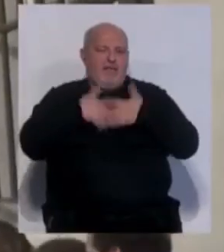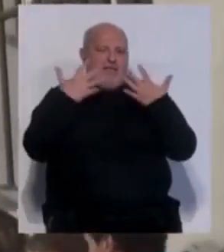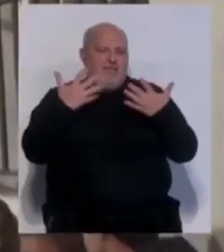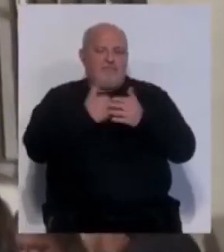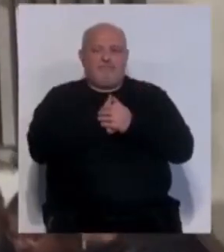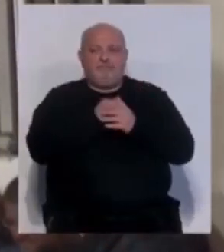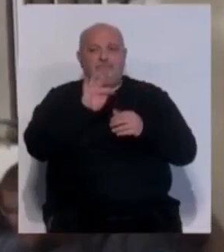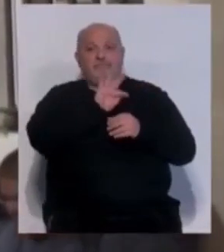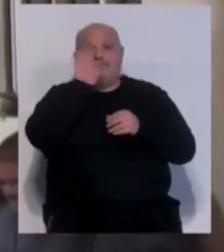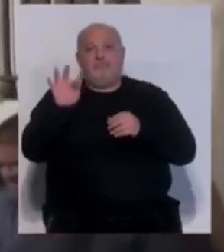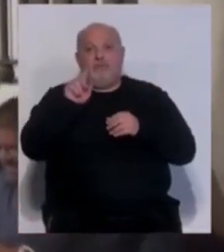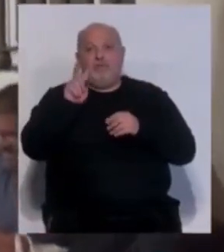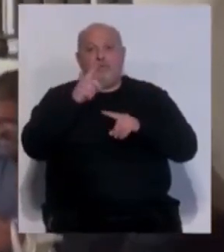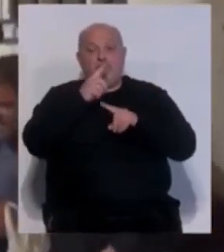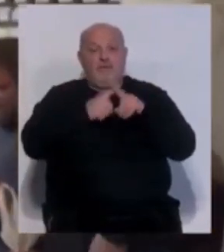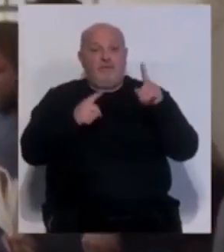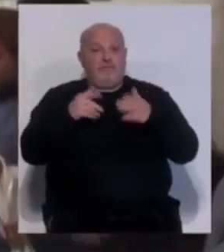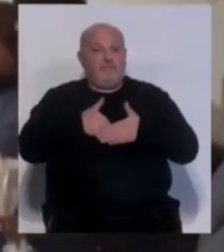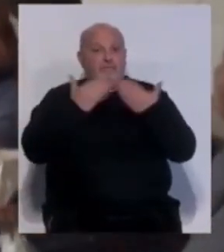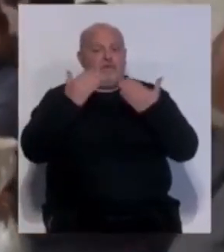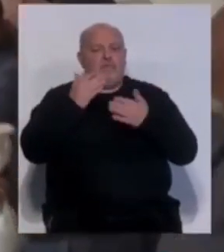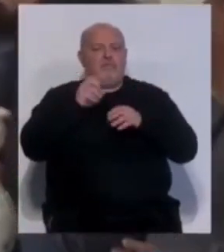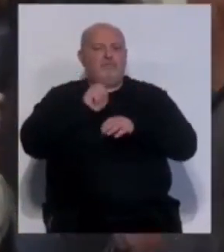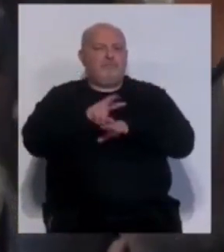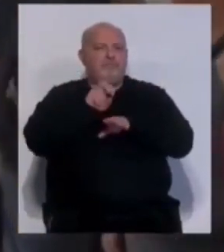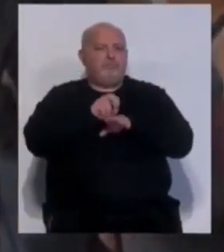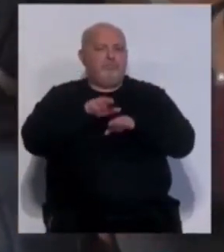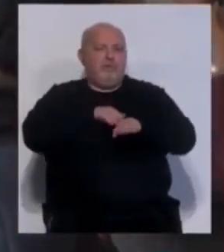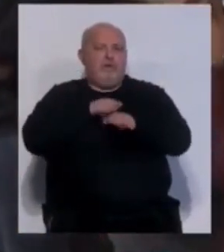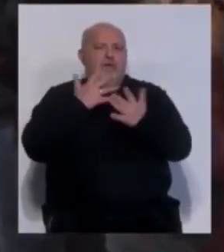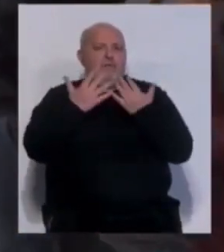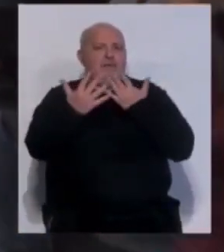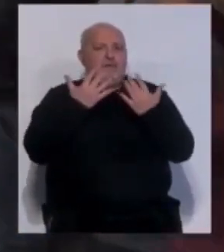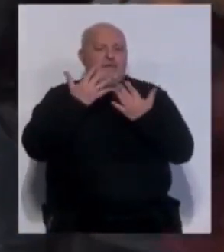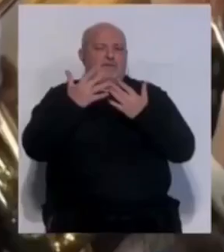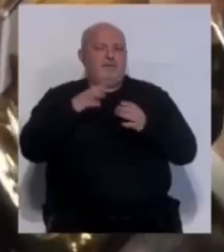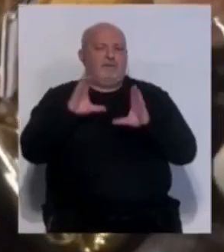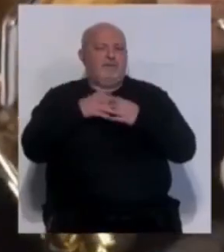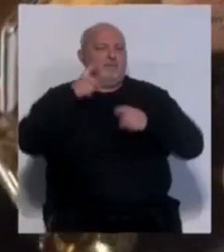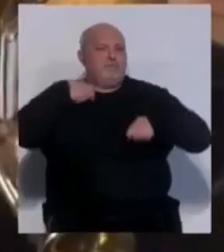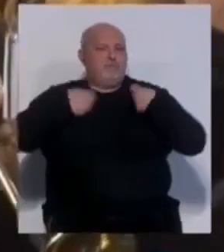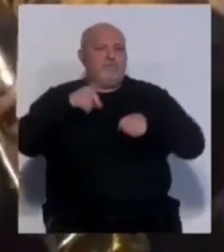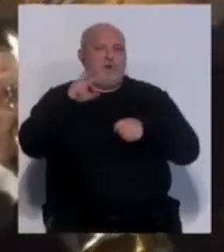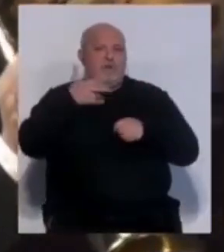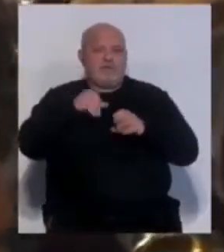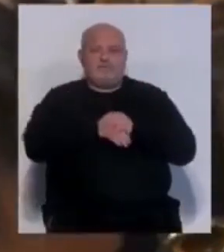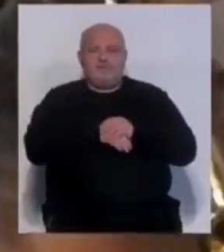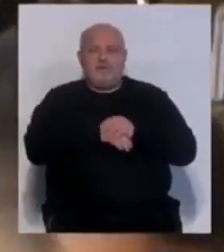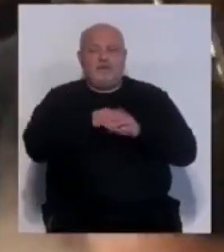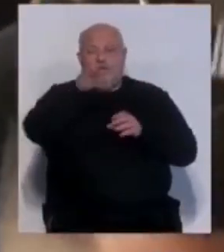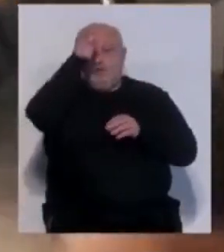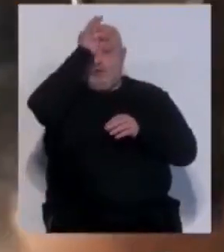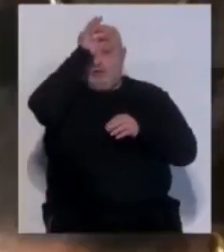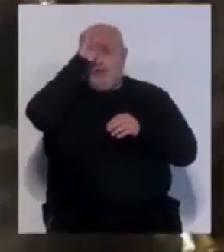Después, a las 12 y media del mediodía, se iniciará un pasacalles por el paseo marítimo de la agrupación musical Polillas. Y el